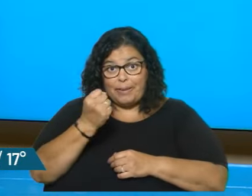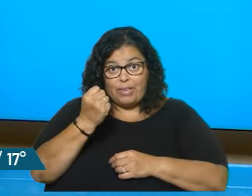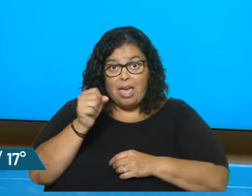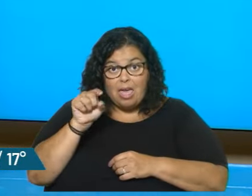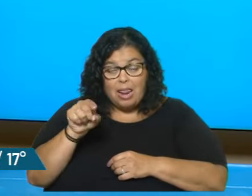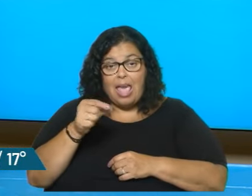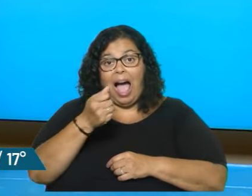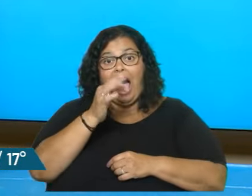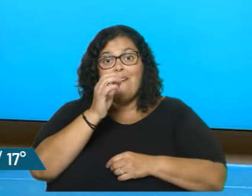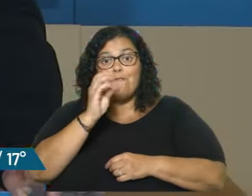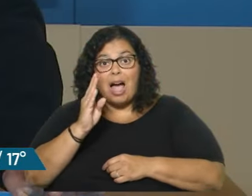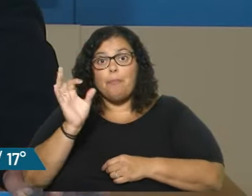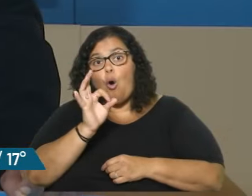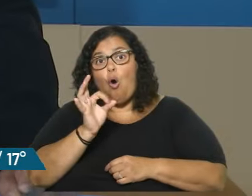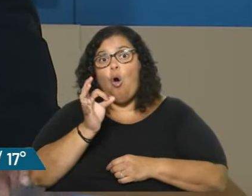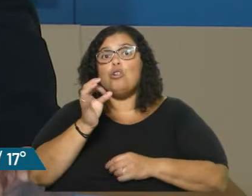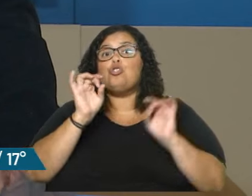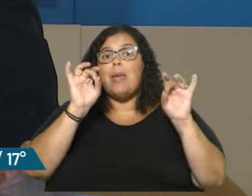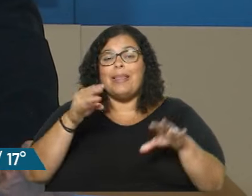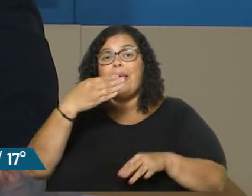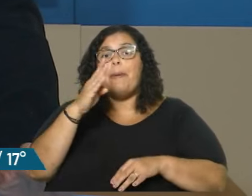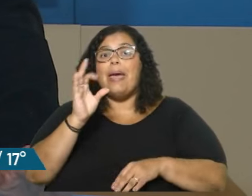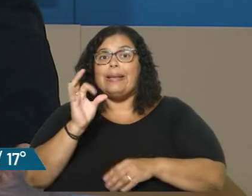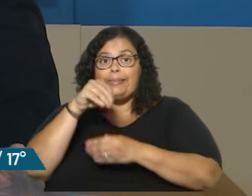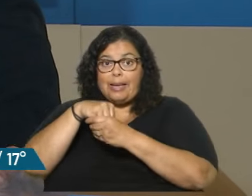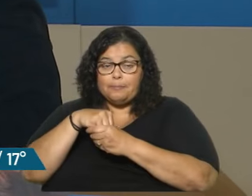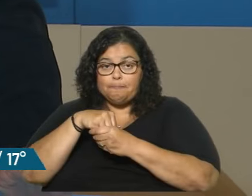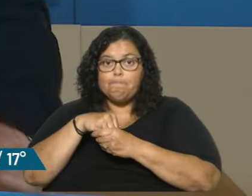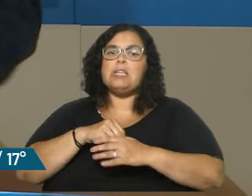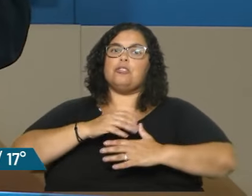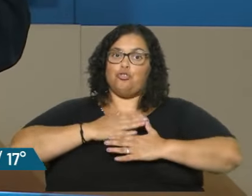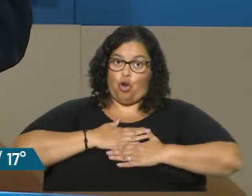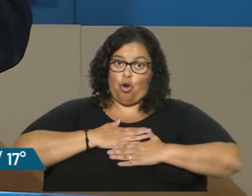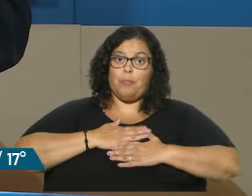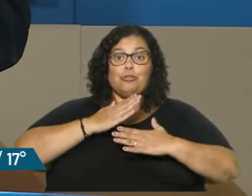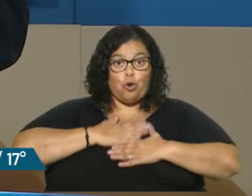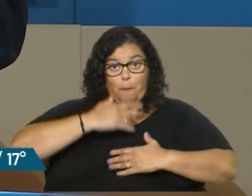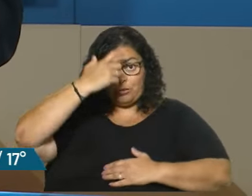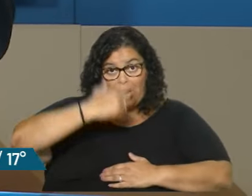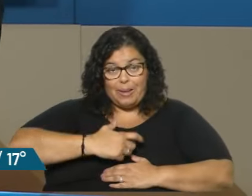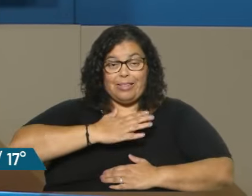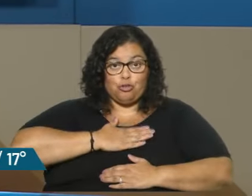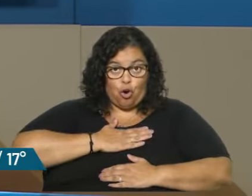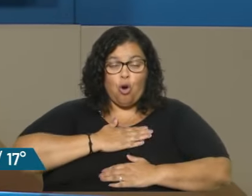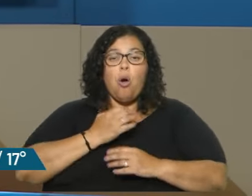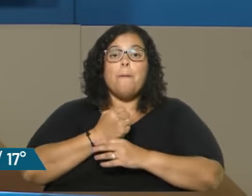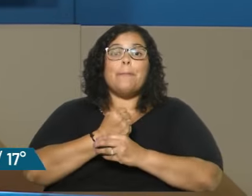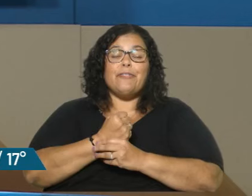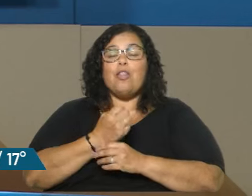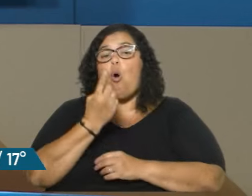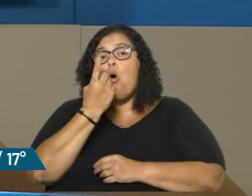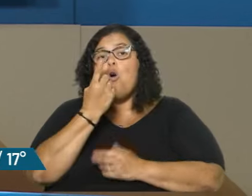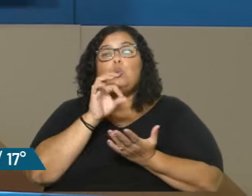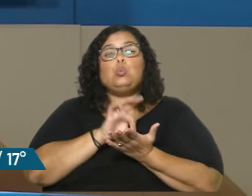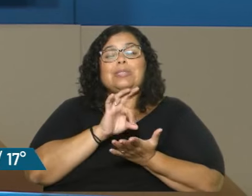BPS? Entonces, bueno, yo preferiría tener, en lo particular, preferiría tener un sistema